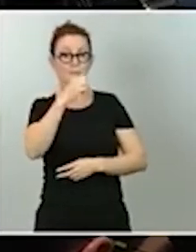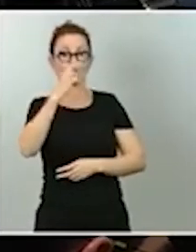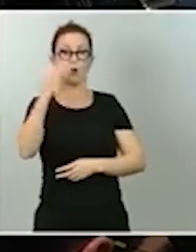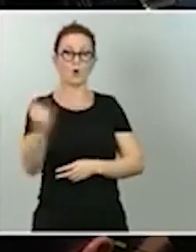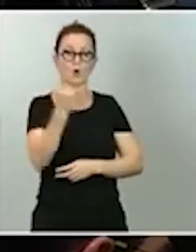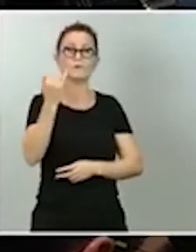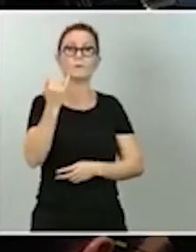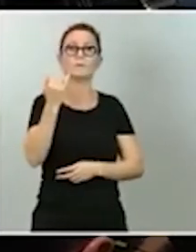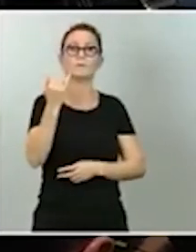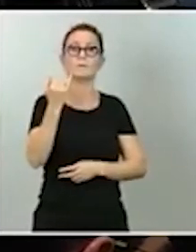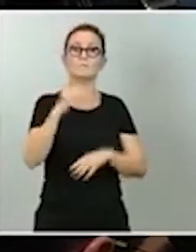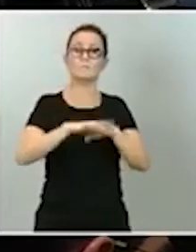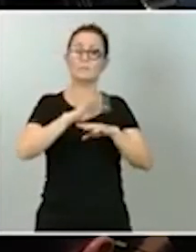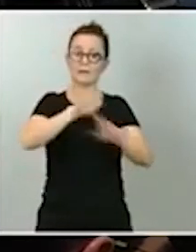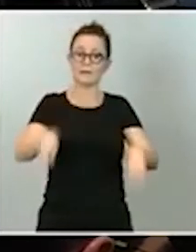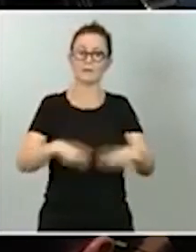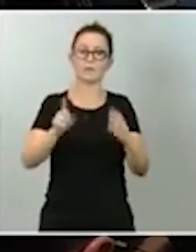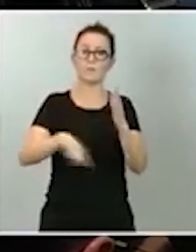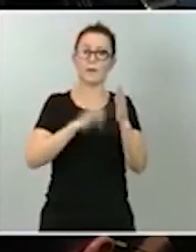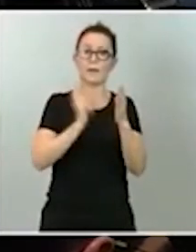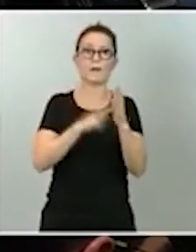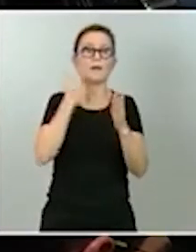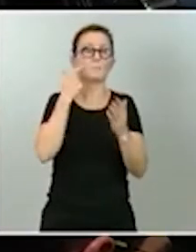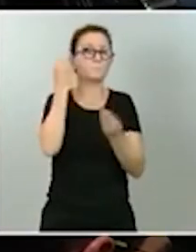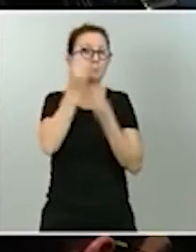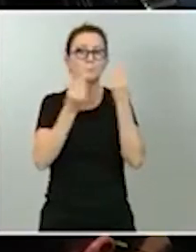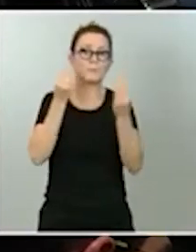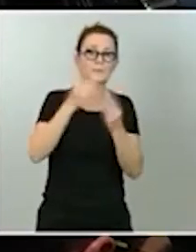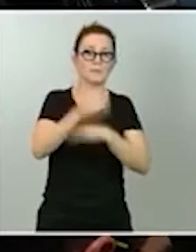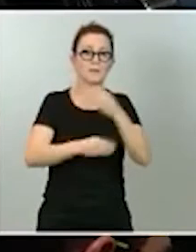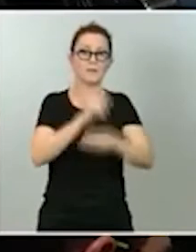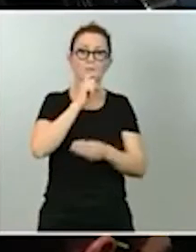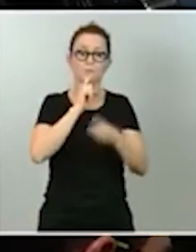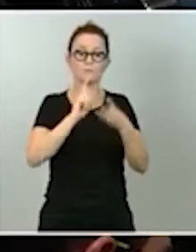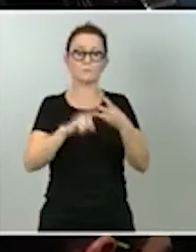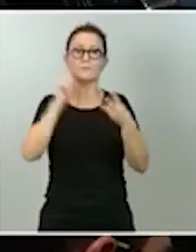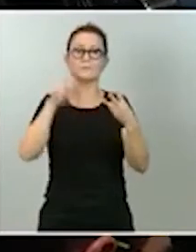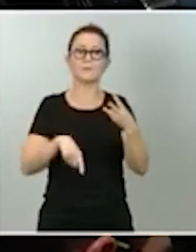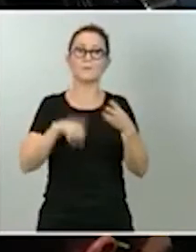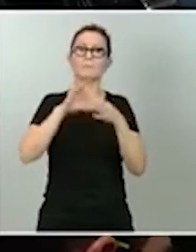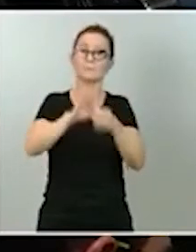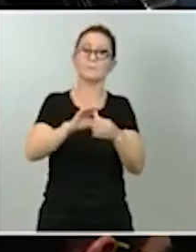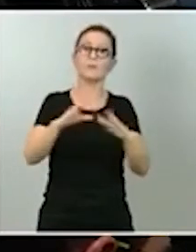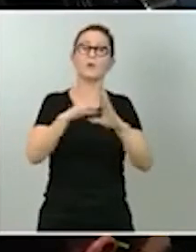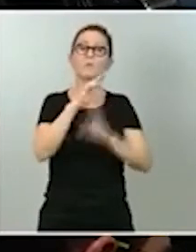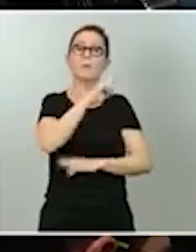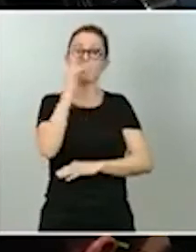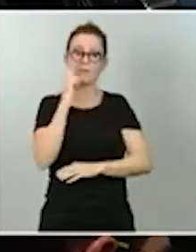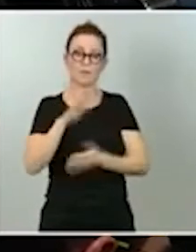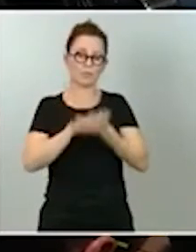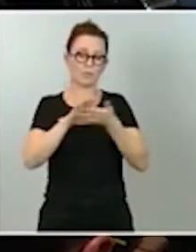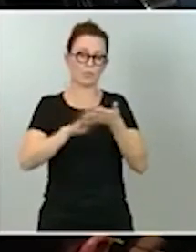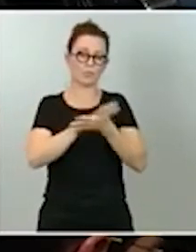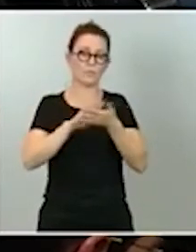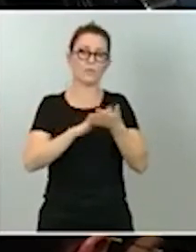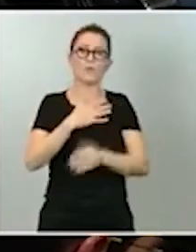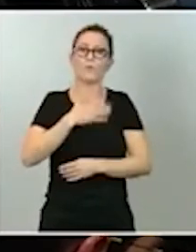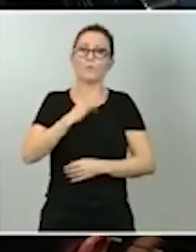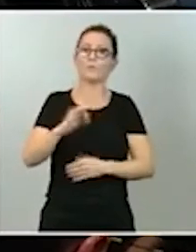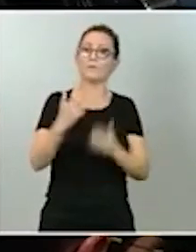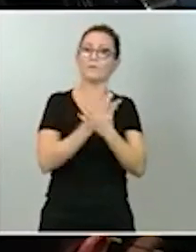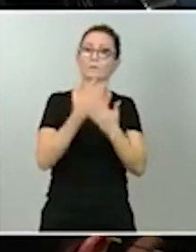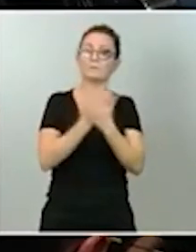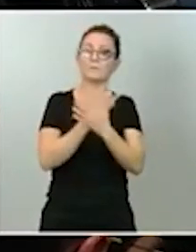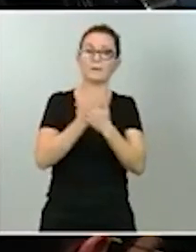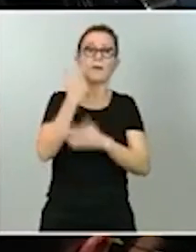reforma legal? Y ya por el tema de la relación con la Comunidad de Madrid, ¿nos puede aclarar en qué se basa el Gobierno cuando desde